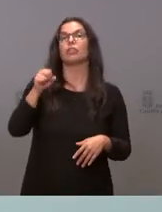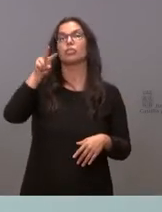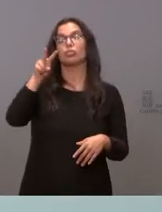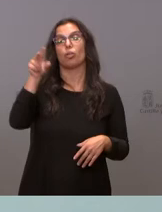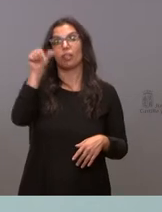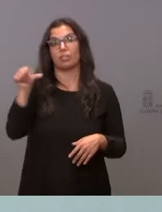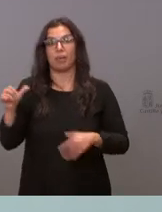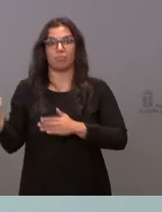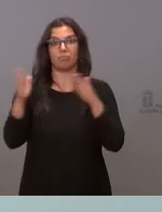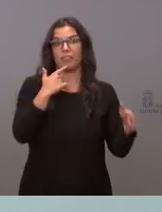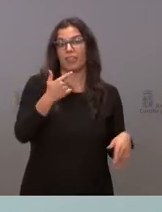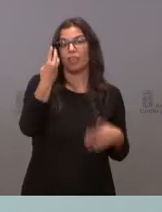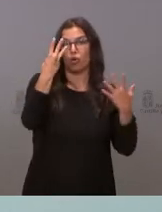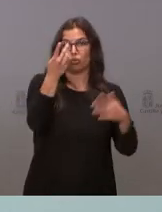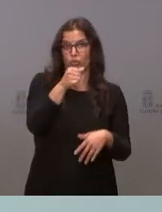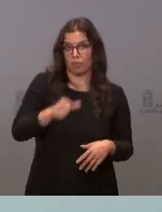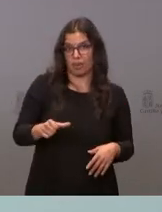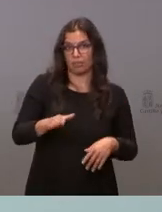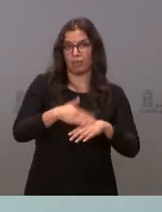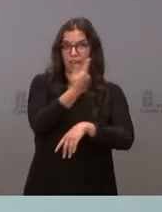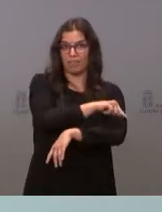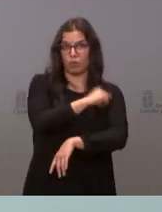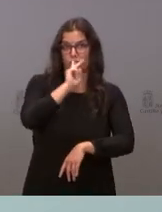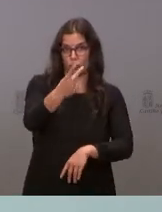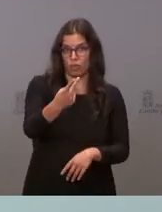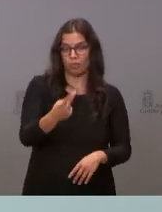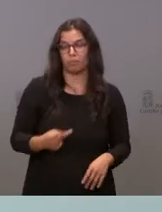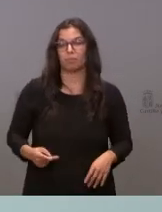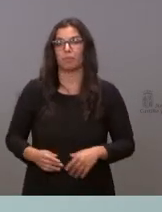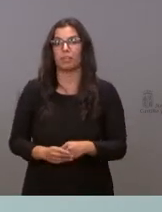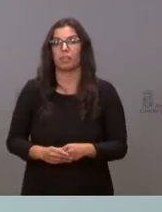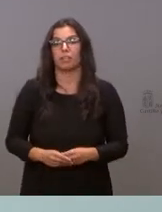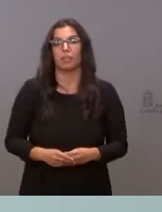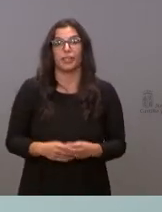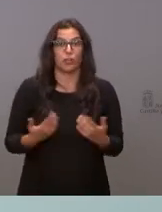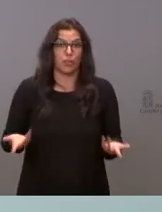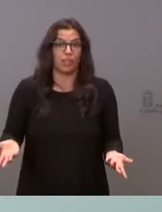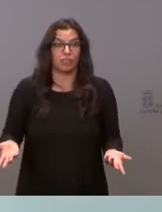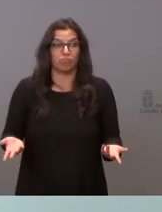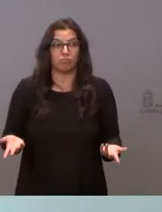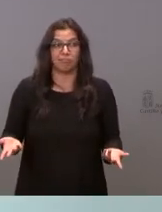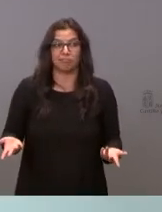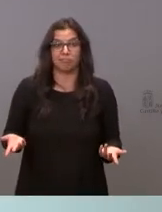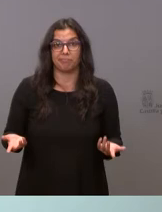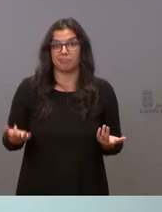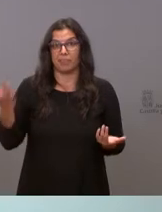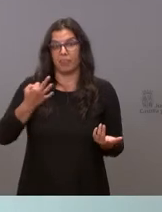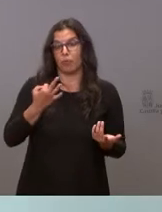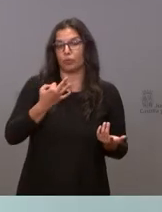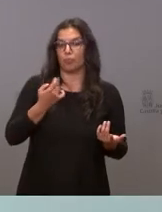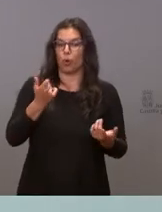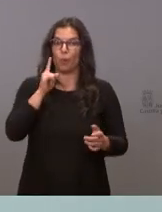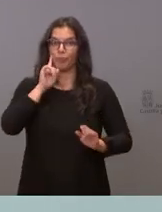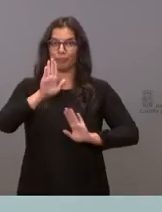implantación de la segunda dosis. Por tanto, tenemos que actuar con